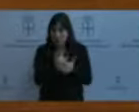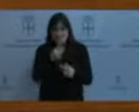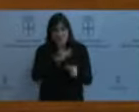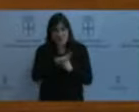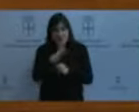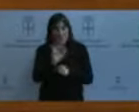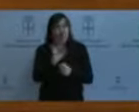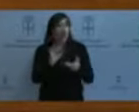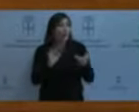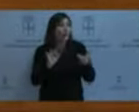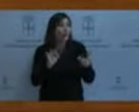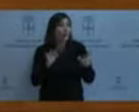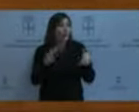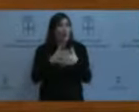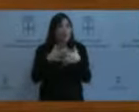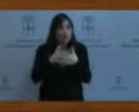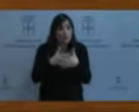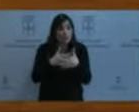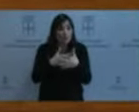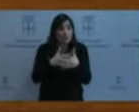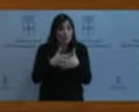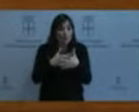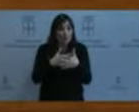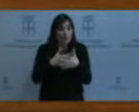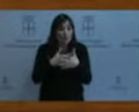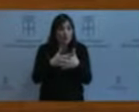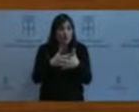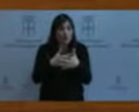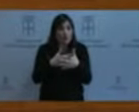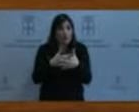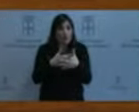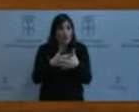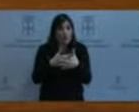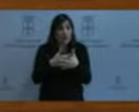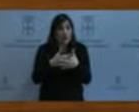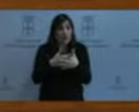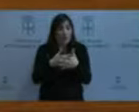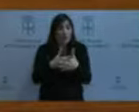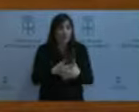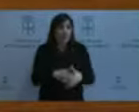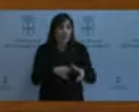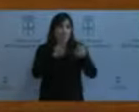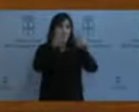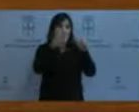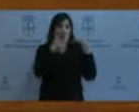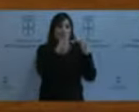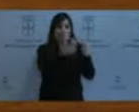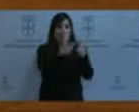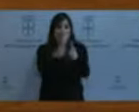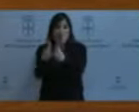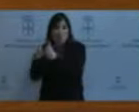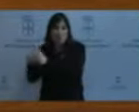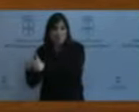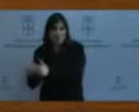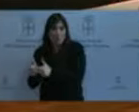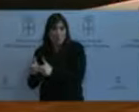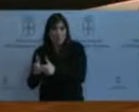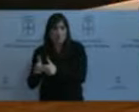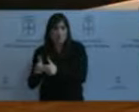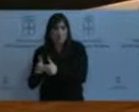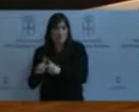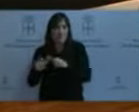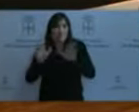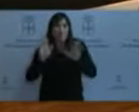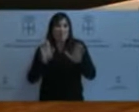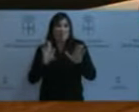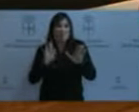básicamente en temas departamentales. Y no está basado en equipos educativos. Ni pone en el centro